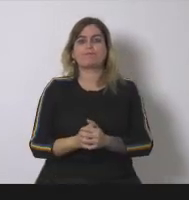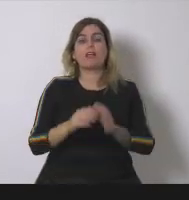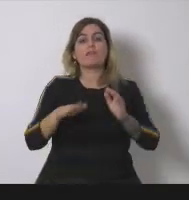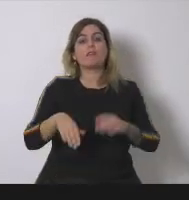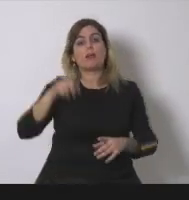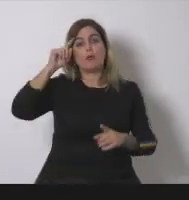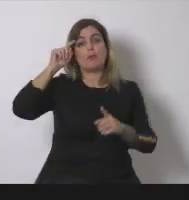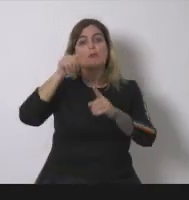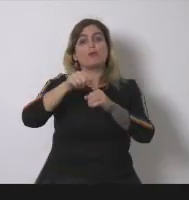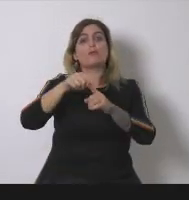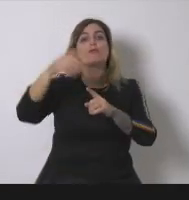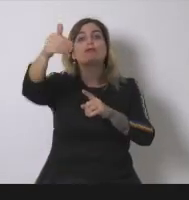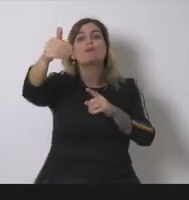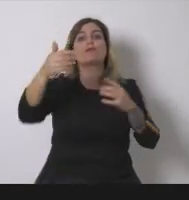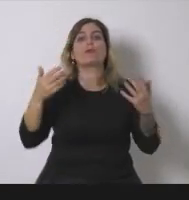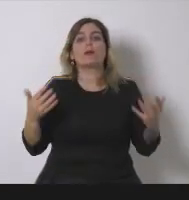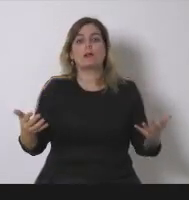abajo